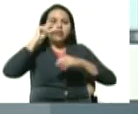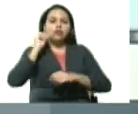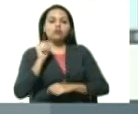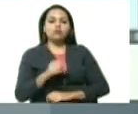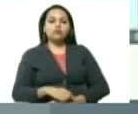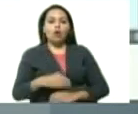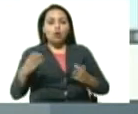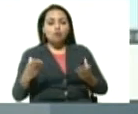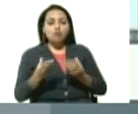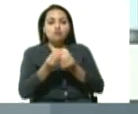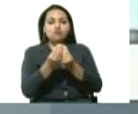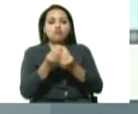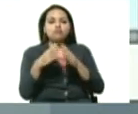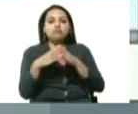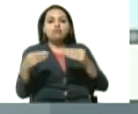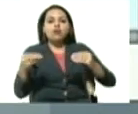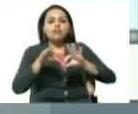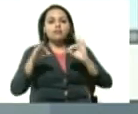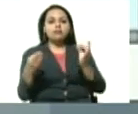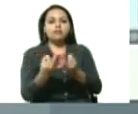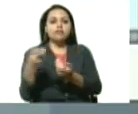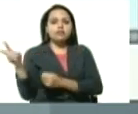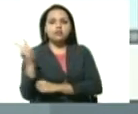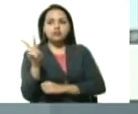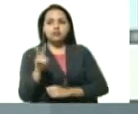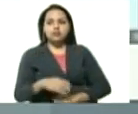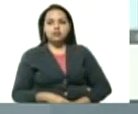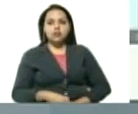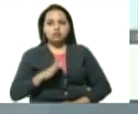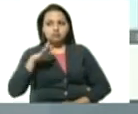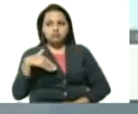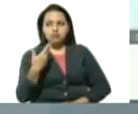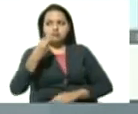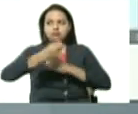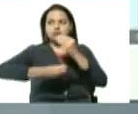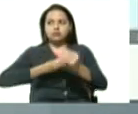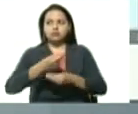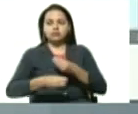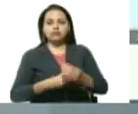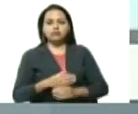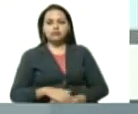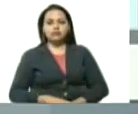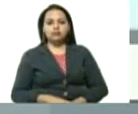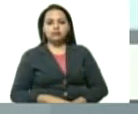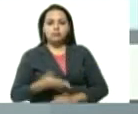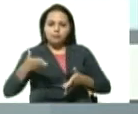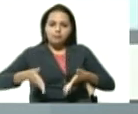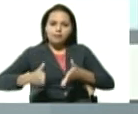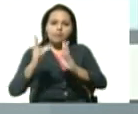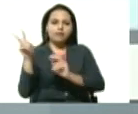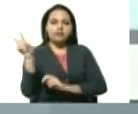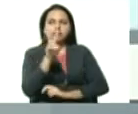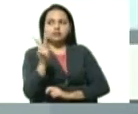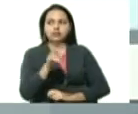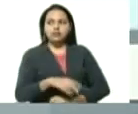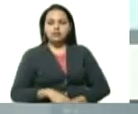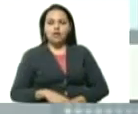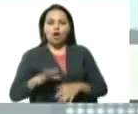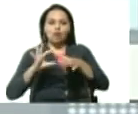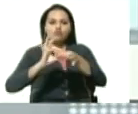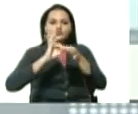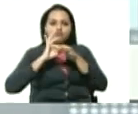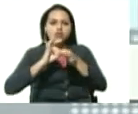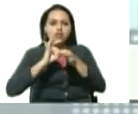unión de toda la familia venezolana lo vamos a lograr vamos Venezuela unidos